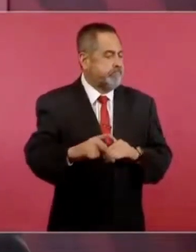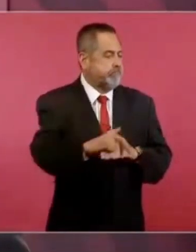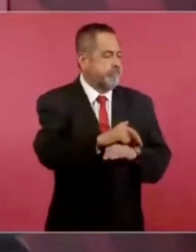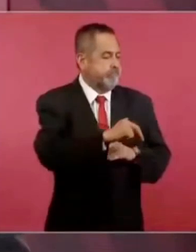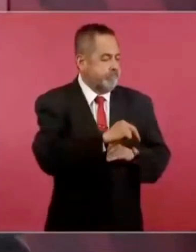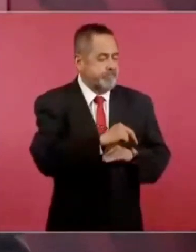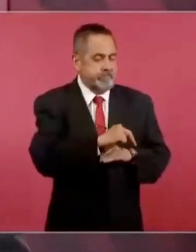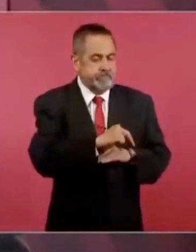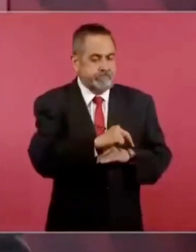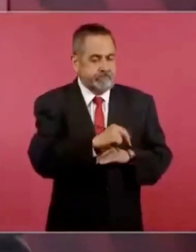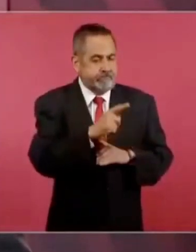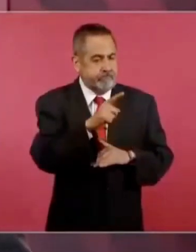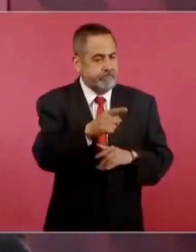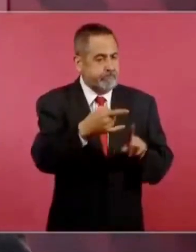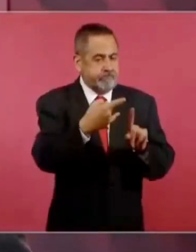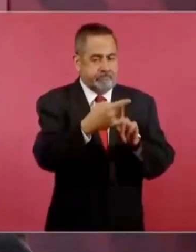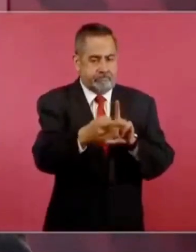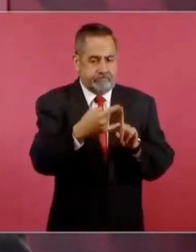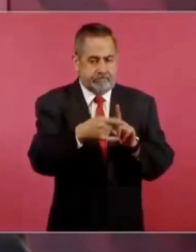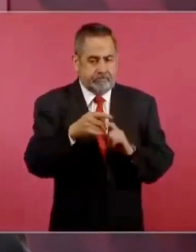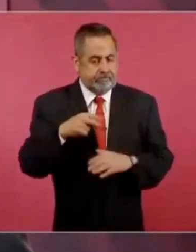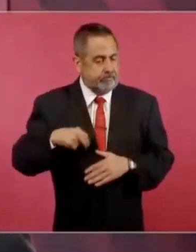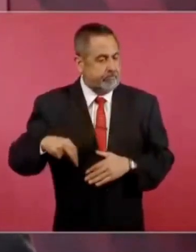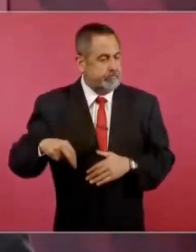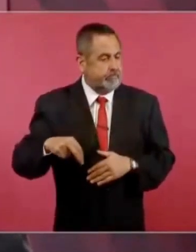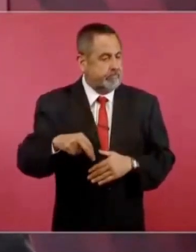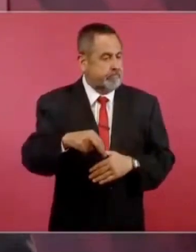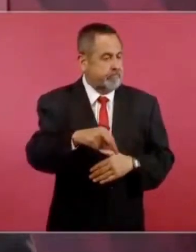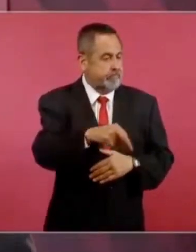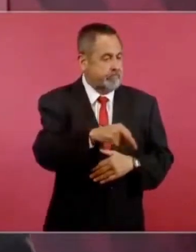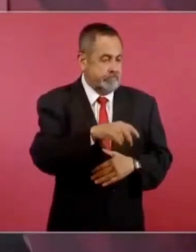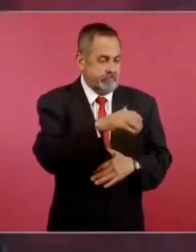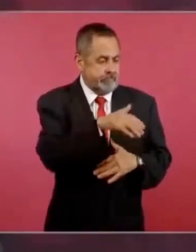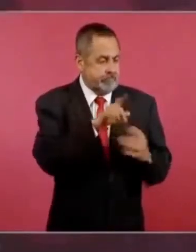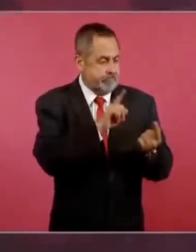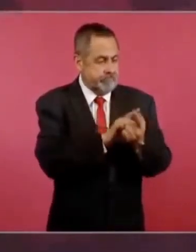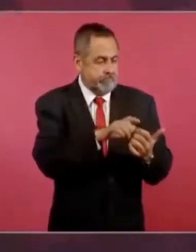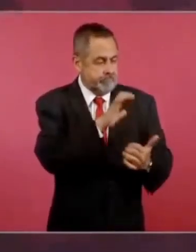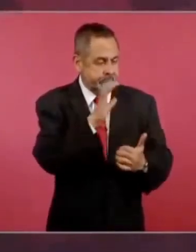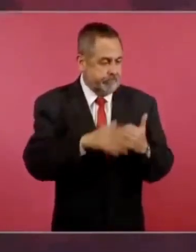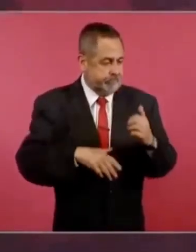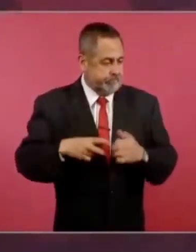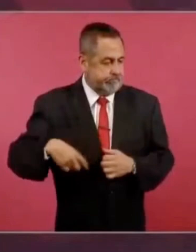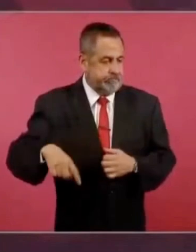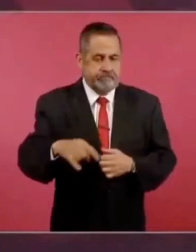lentamente a la puerta en señal de que la entrevista ha terminado,